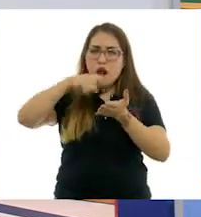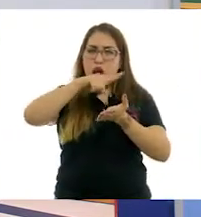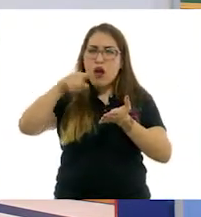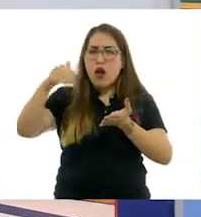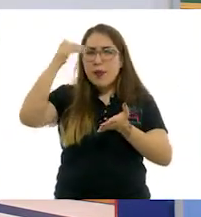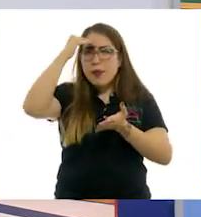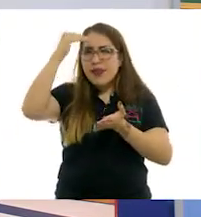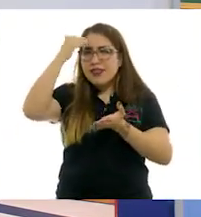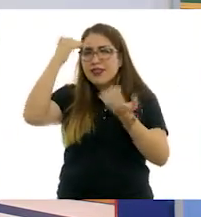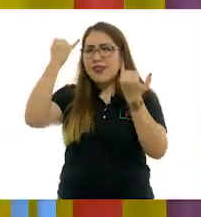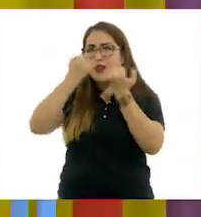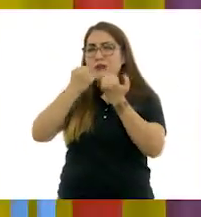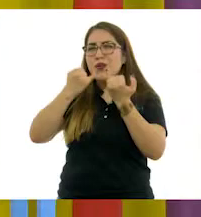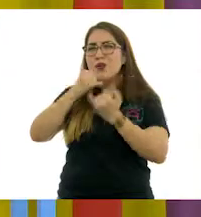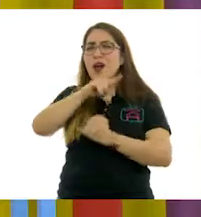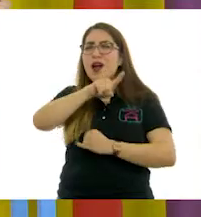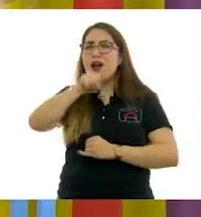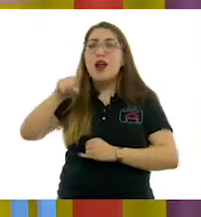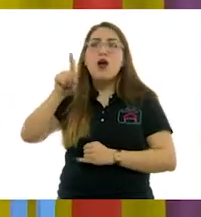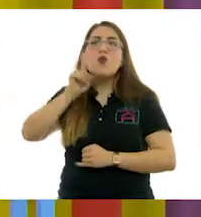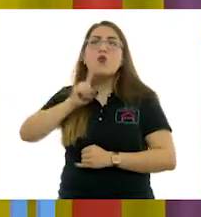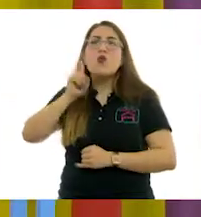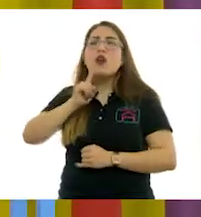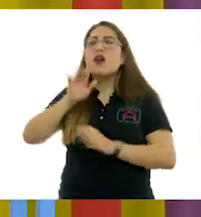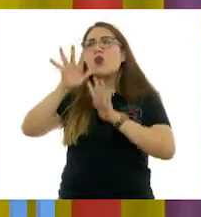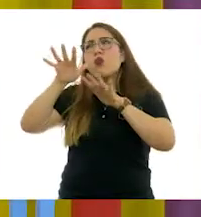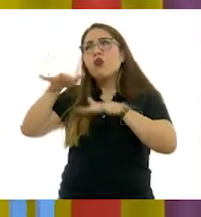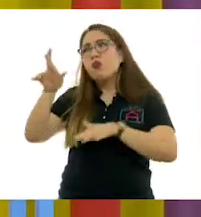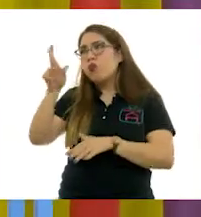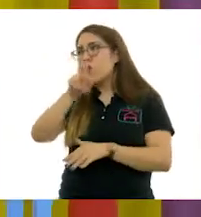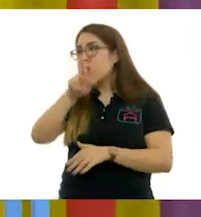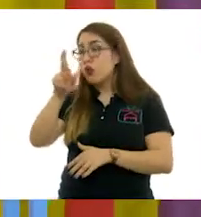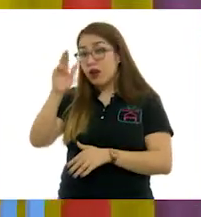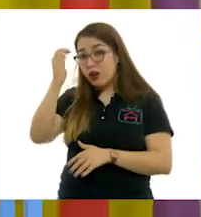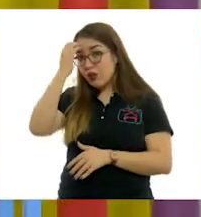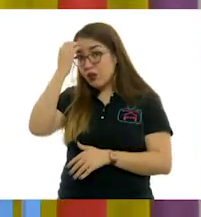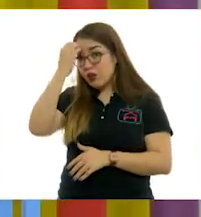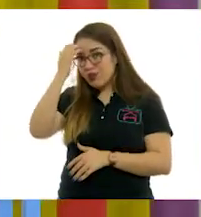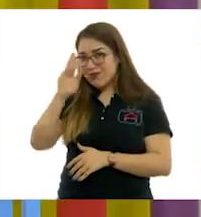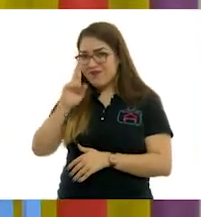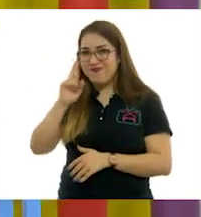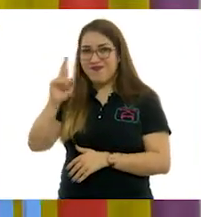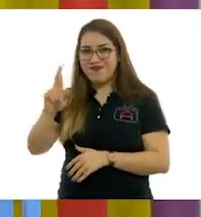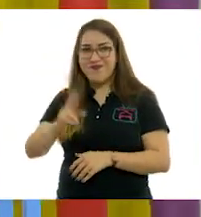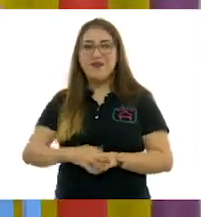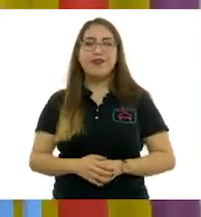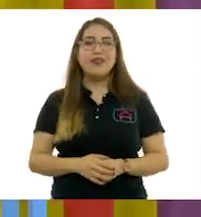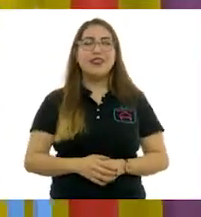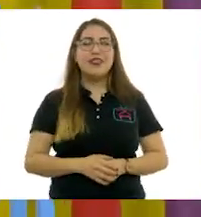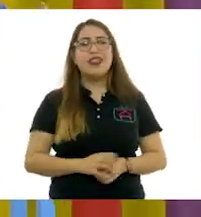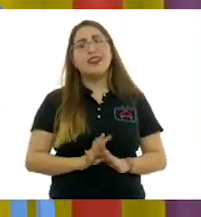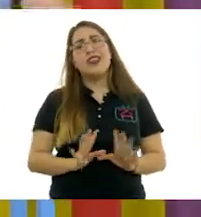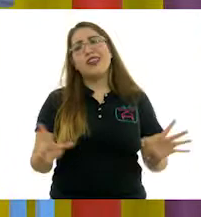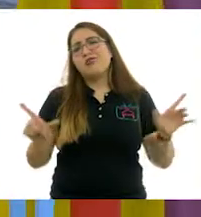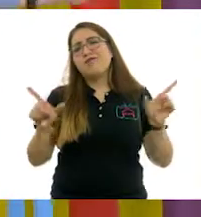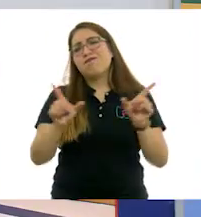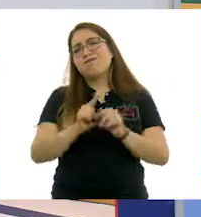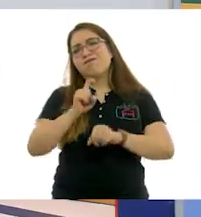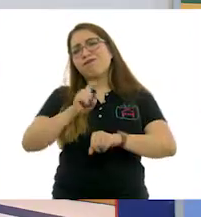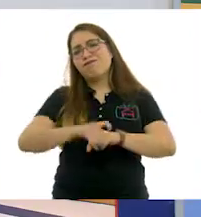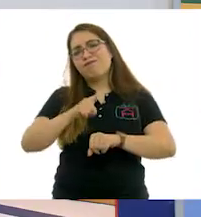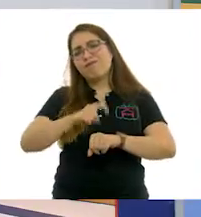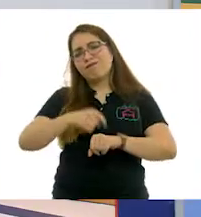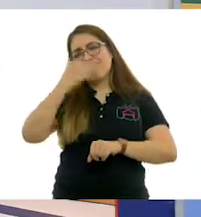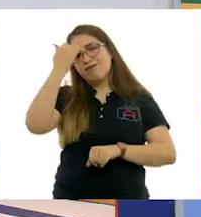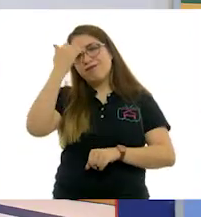mujer que admiran. Muy bien, bueno, pues ha llegado el momento de finalizar desafortunadamente, pero